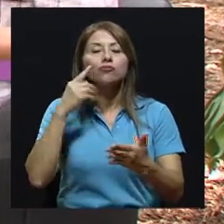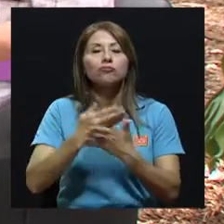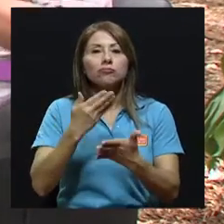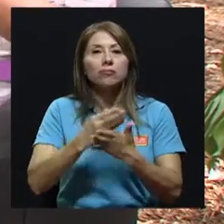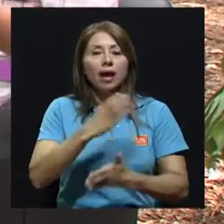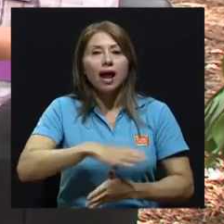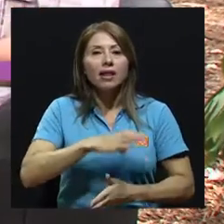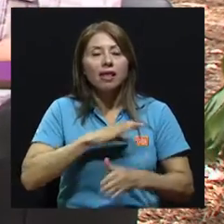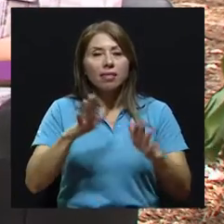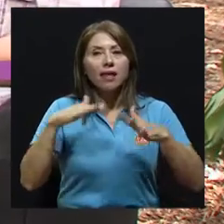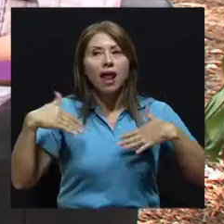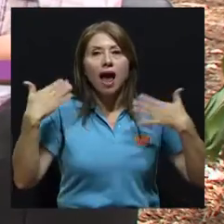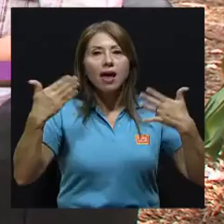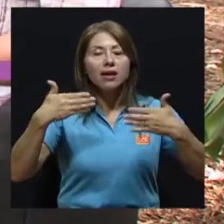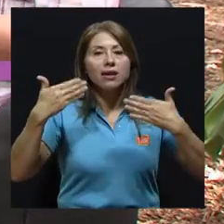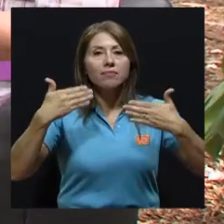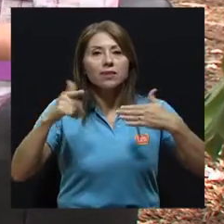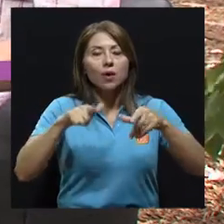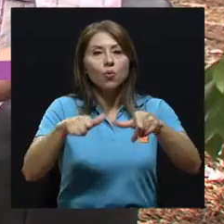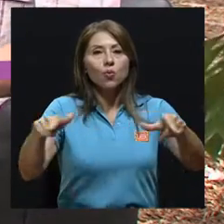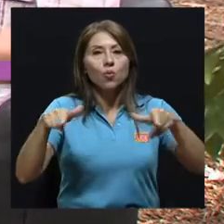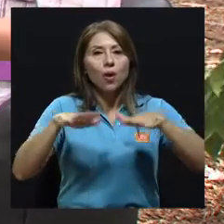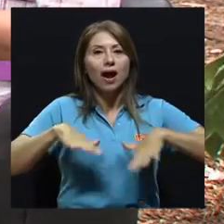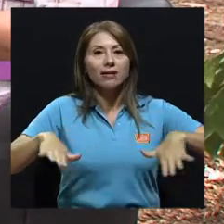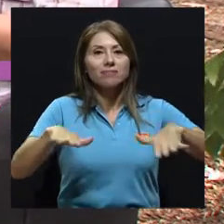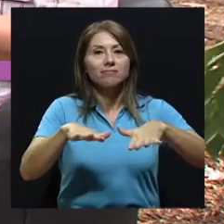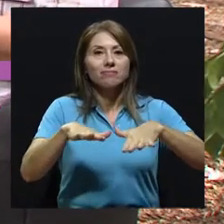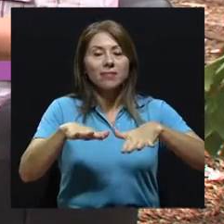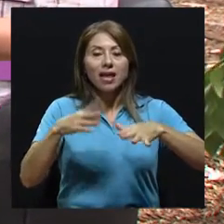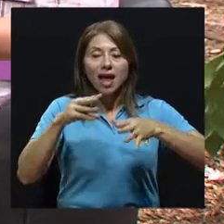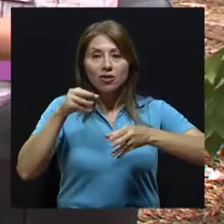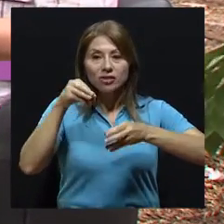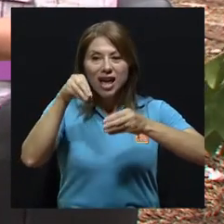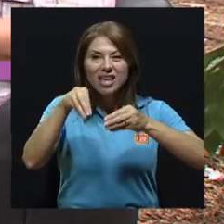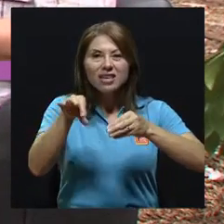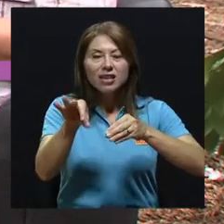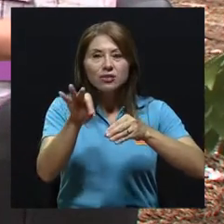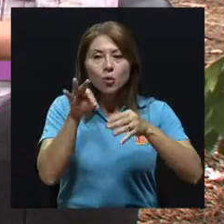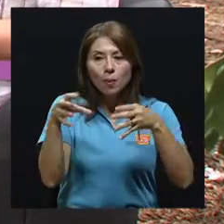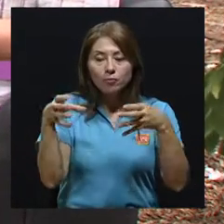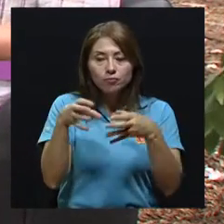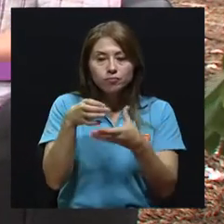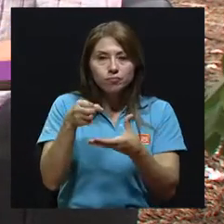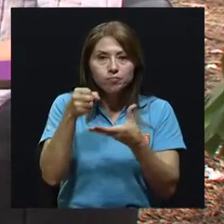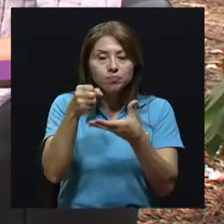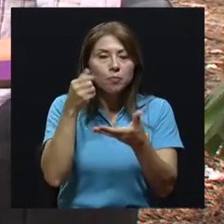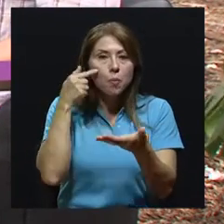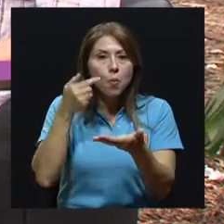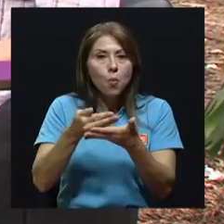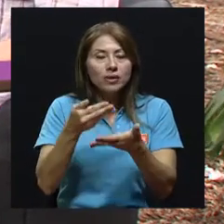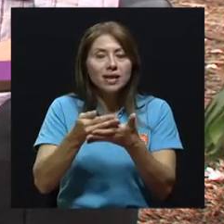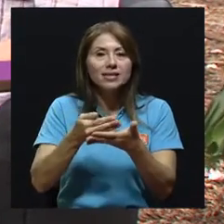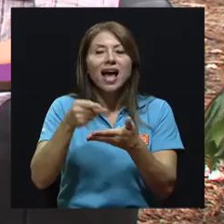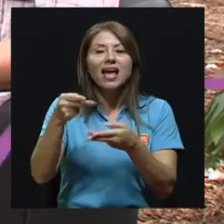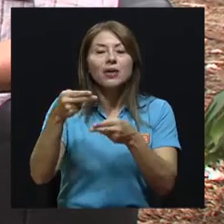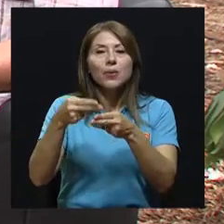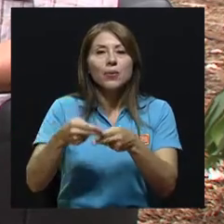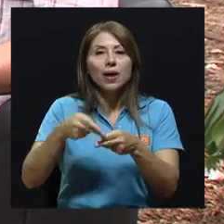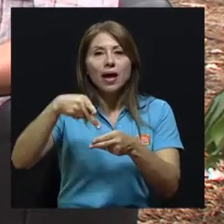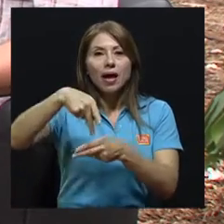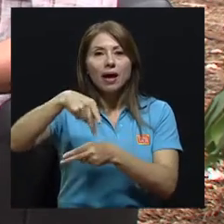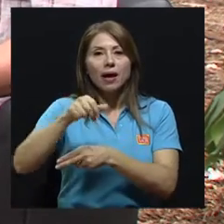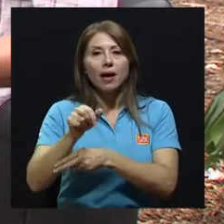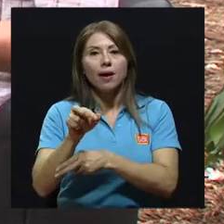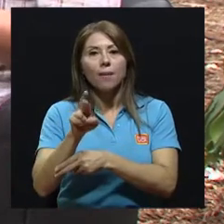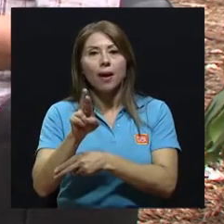aire de un lugar, de una zona. Y bueno, entre ellos están las partículas. Las partículas es uno de los contaminantes más importantes que